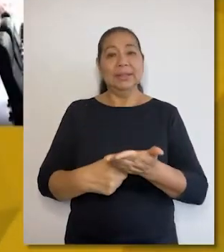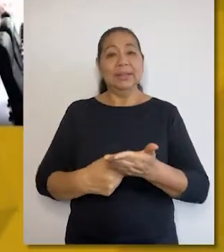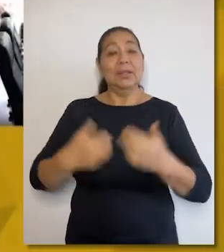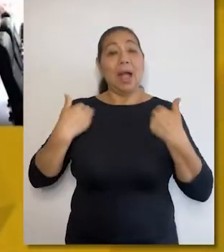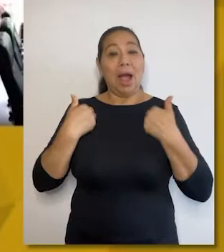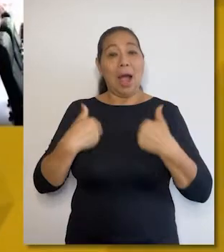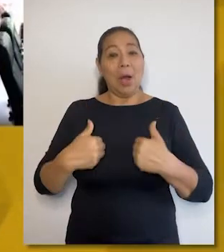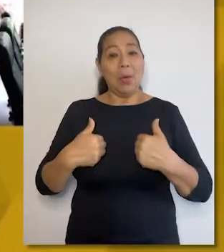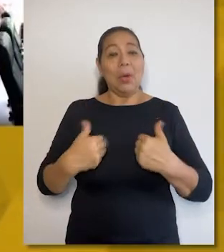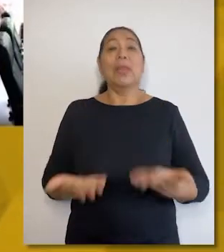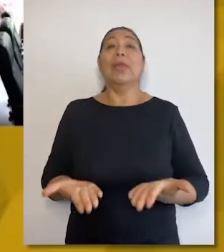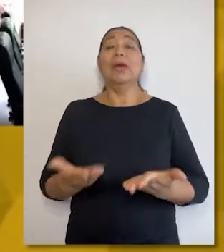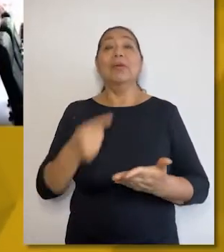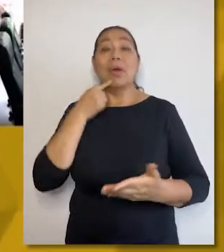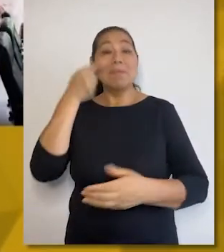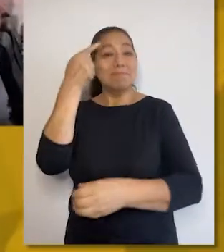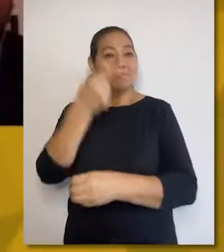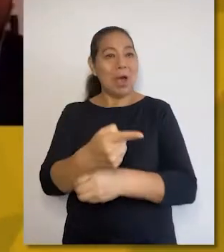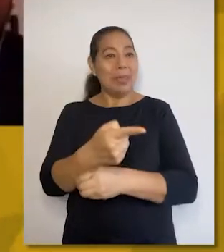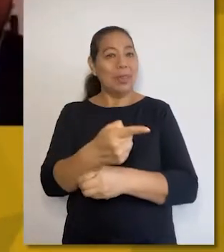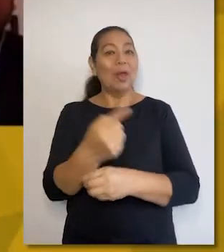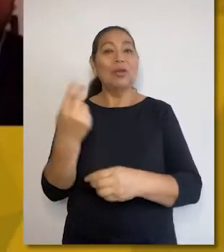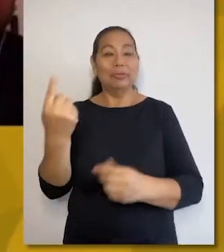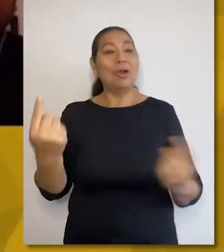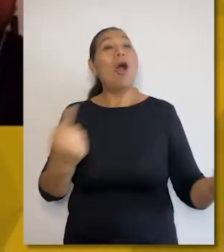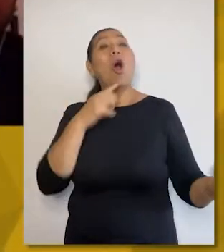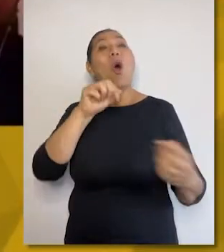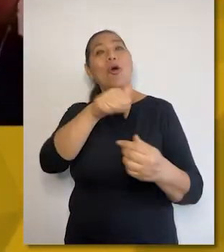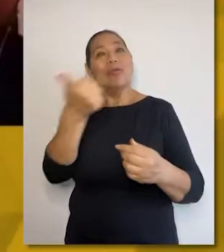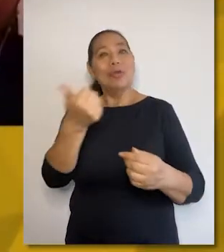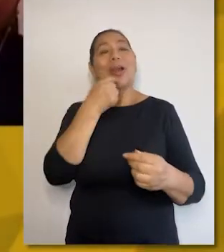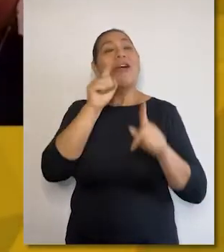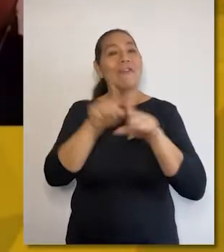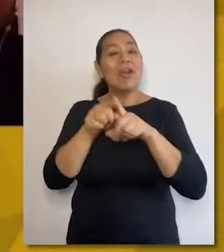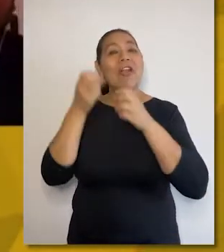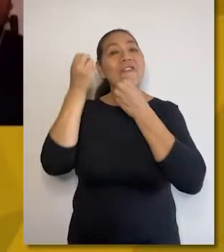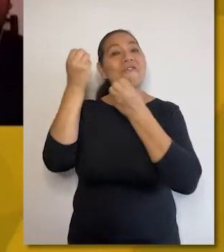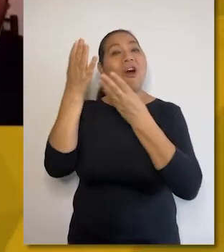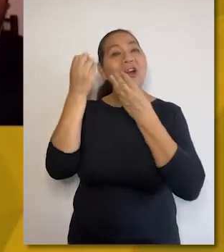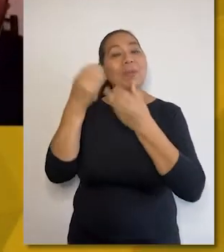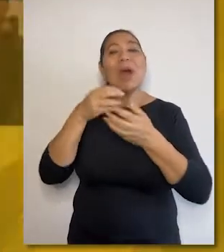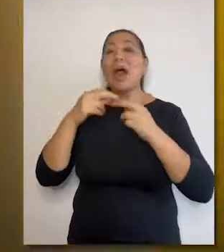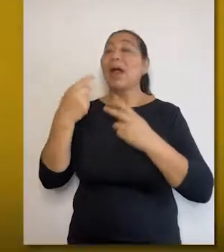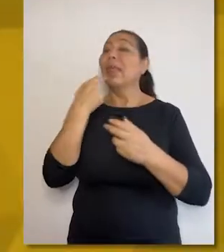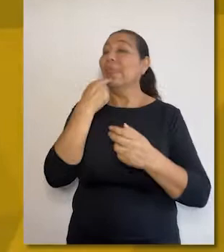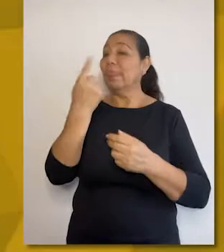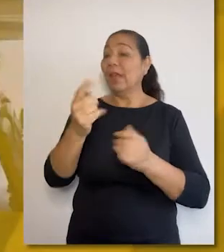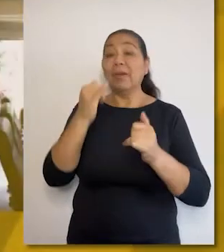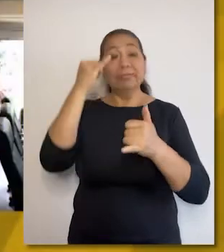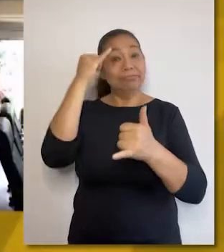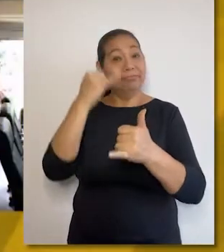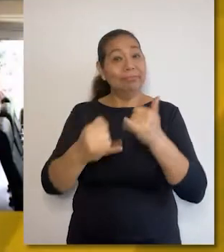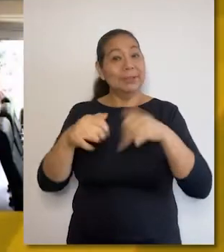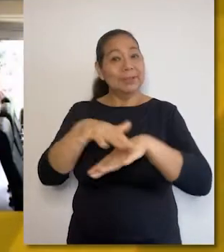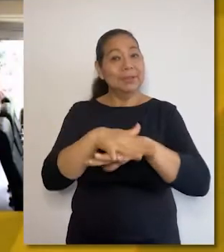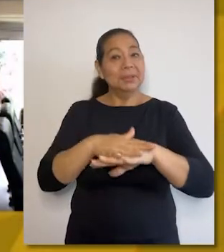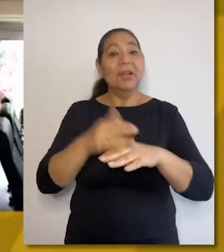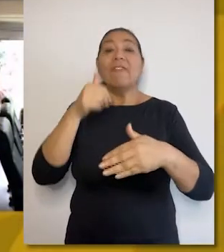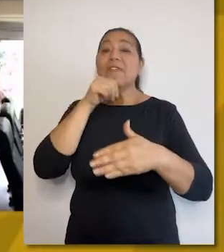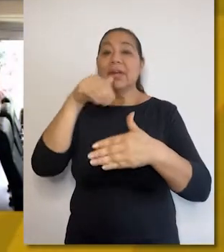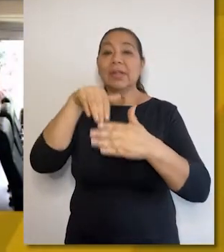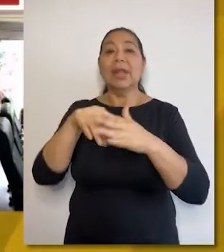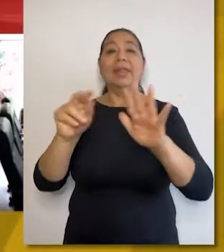participación de los abogados, tanto de la parte demandante como demandada, a través de sus informes orales. Al término del acto